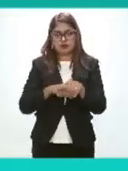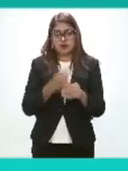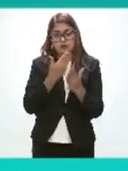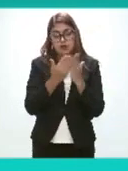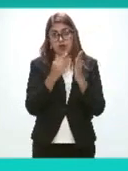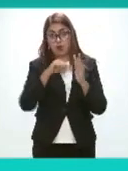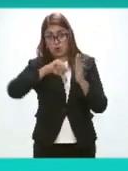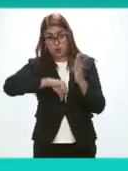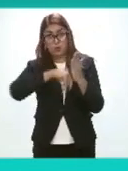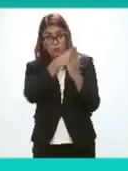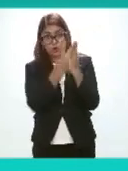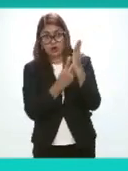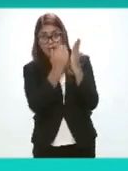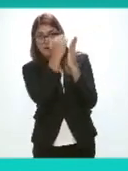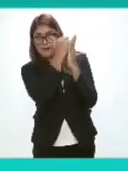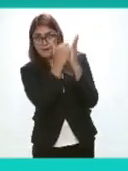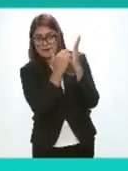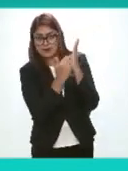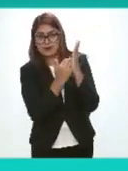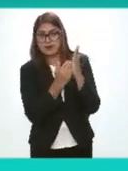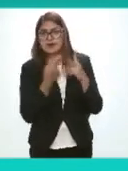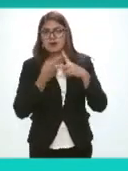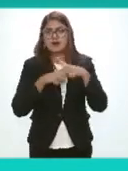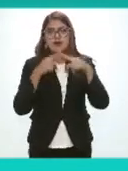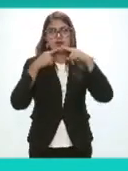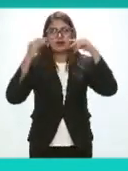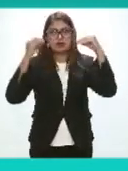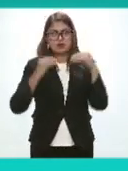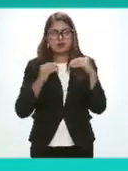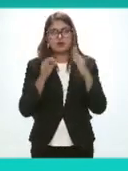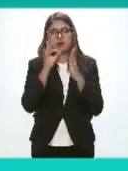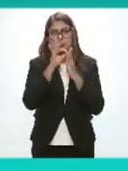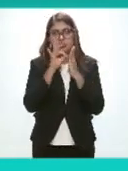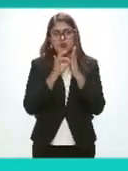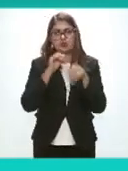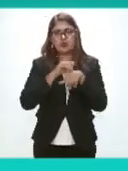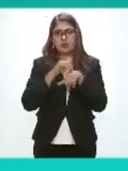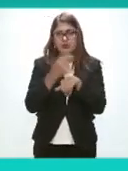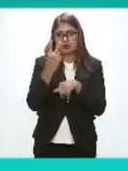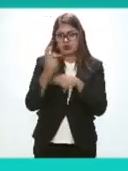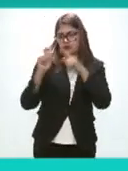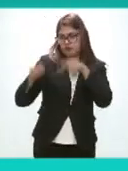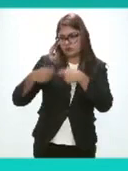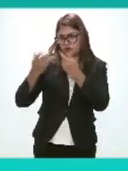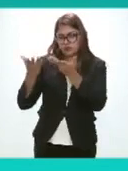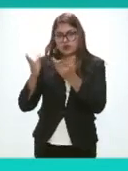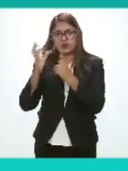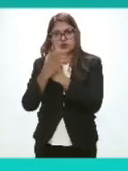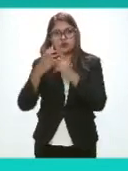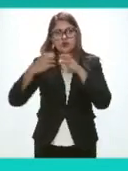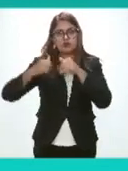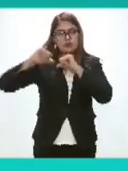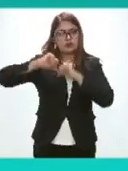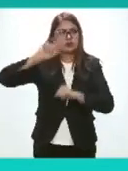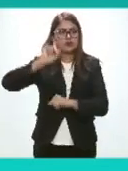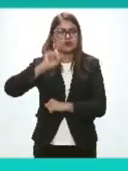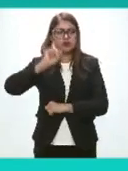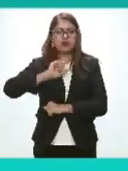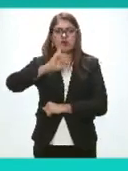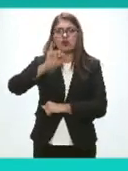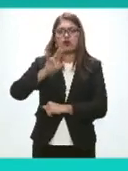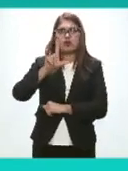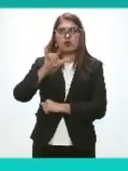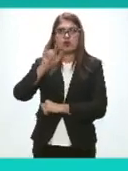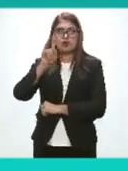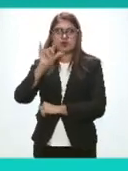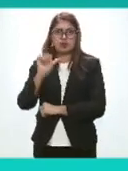Programado Para esta sesión En desahogo Del punto dos Cedo el uso De la voz A la comisionada Norma Julieta Del Río